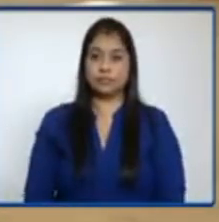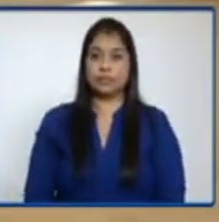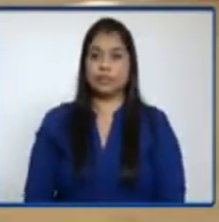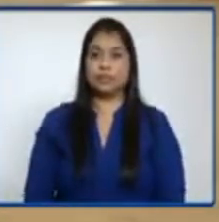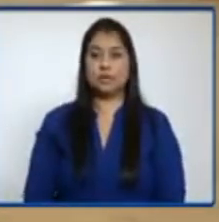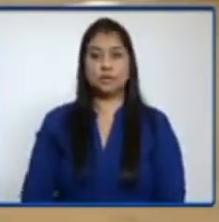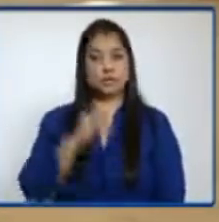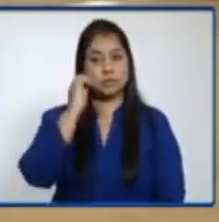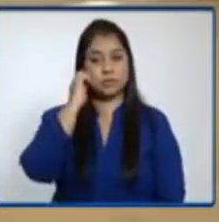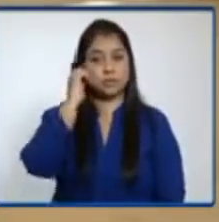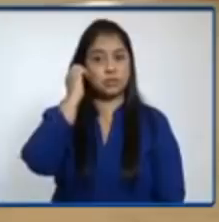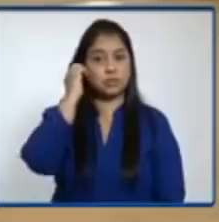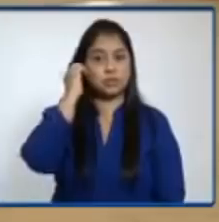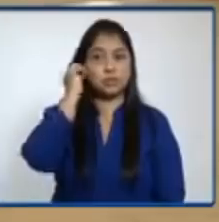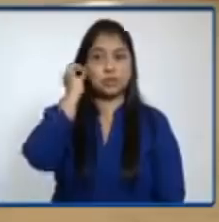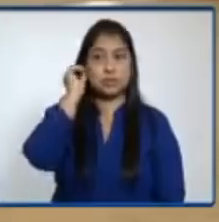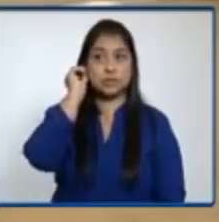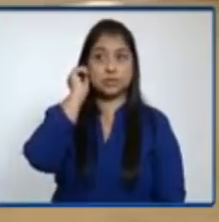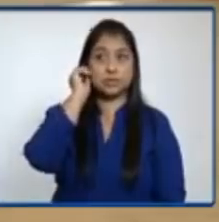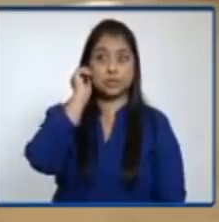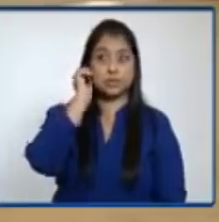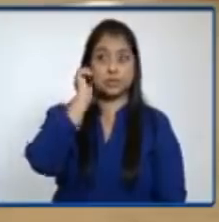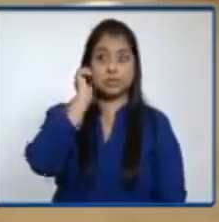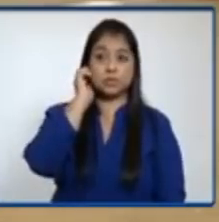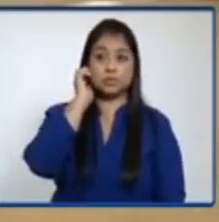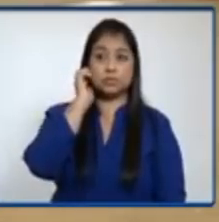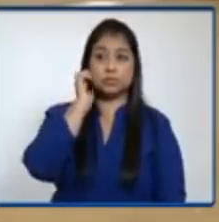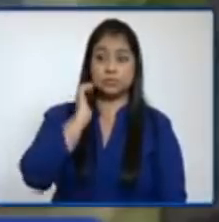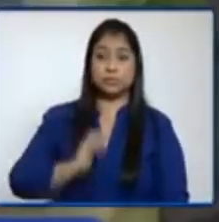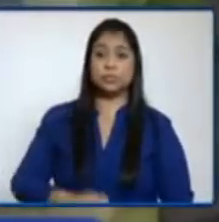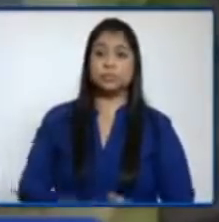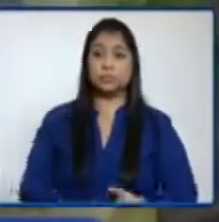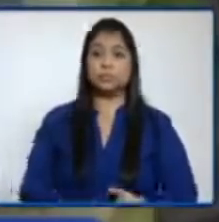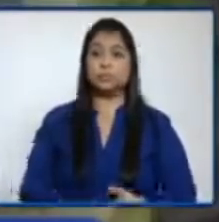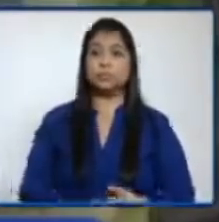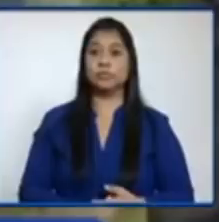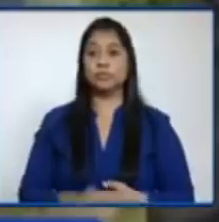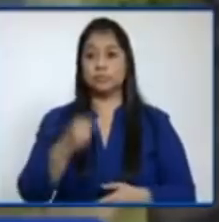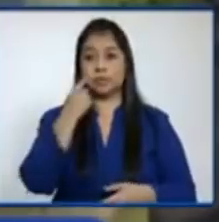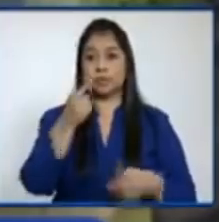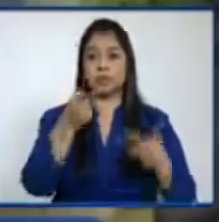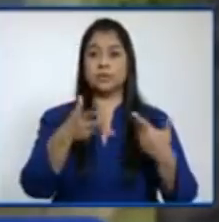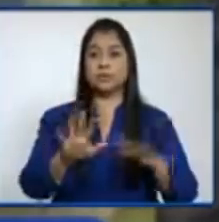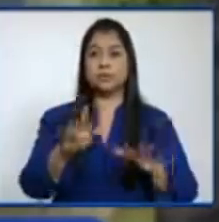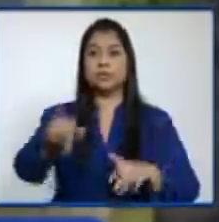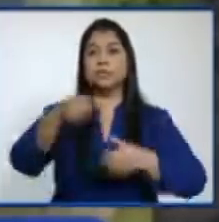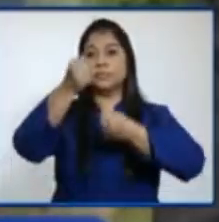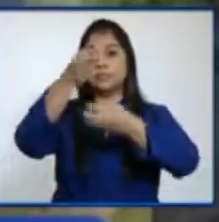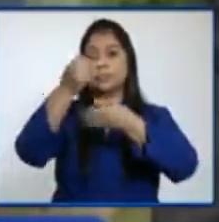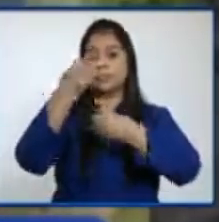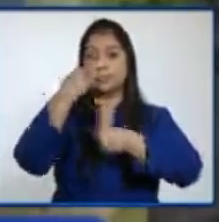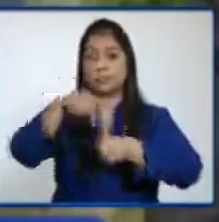Muchas gracias, muy buenos días a todos y todas. A mí me toca responder o aclarar en relación